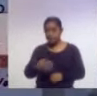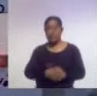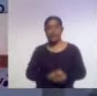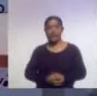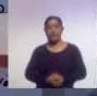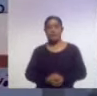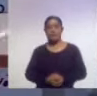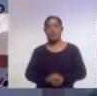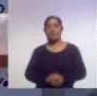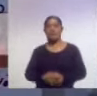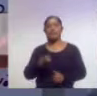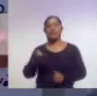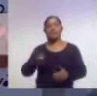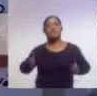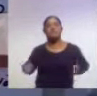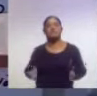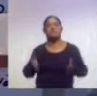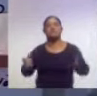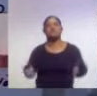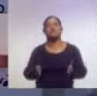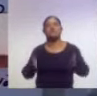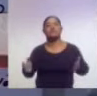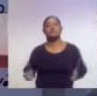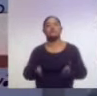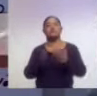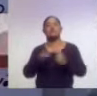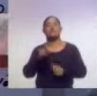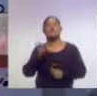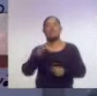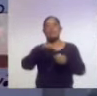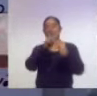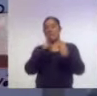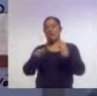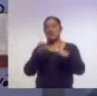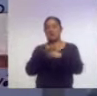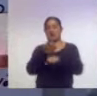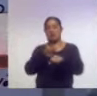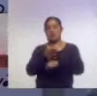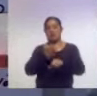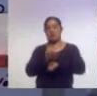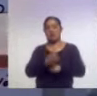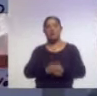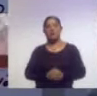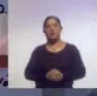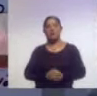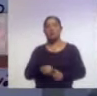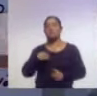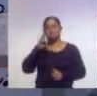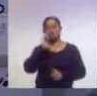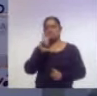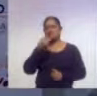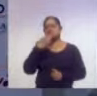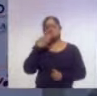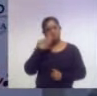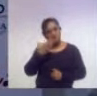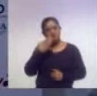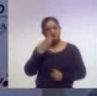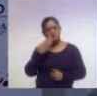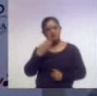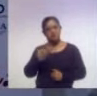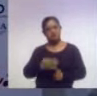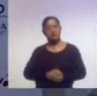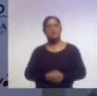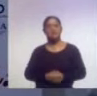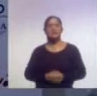ha estado impulsando muchísimo esta estrategia a nivel nacional y estatal. Entonces vemos que van por muy buen camino. Este